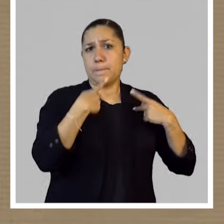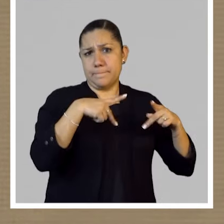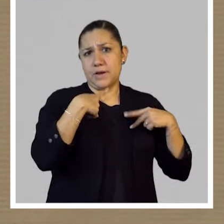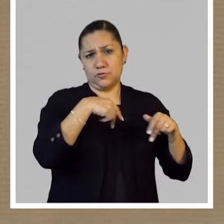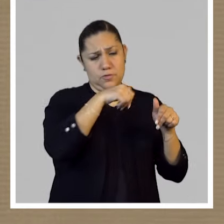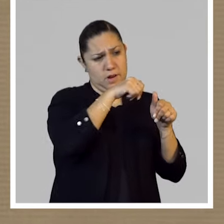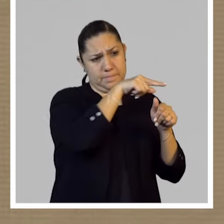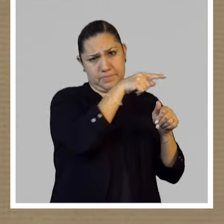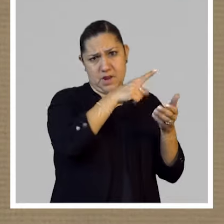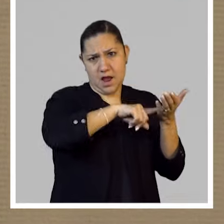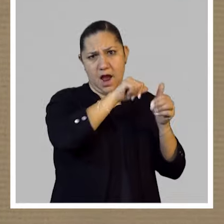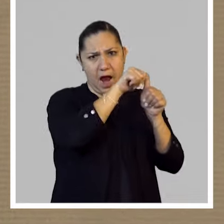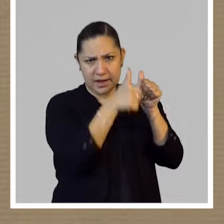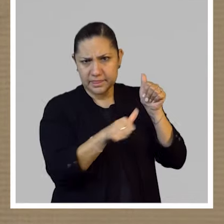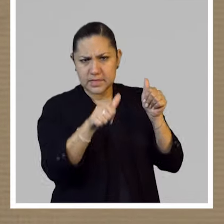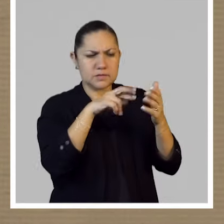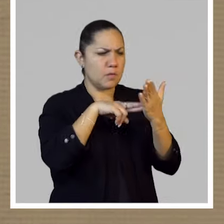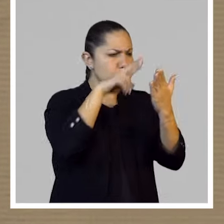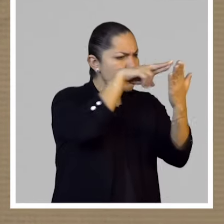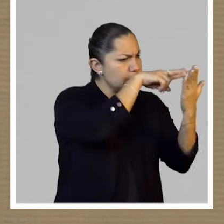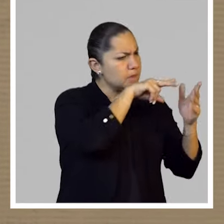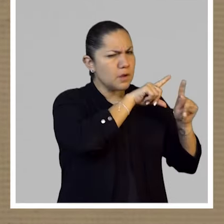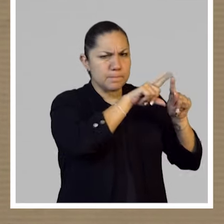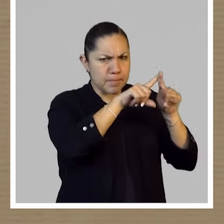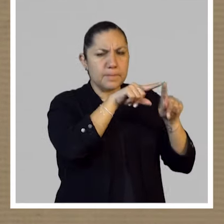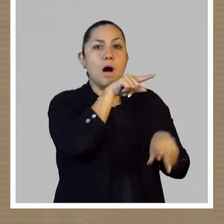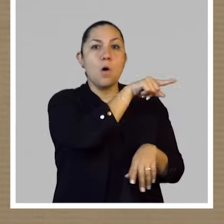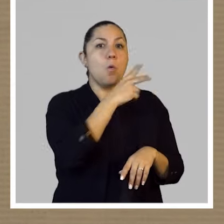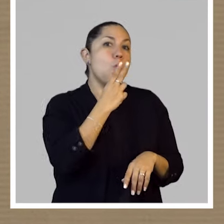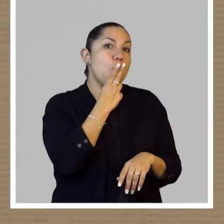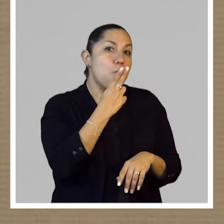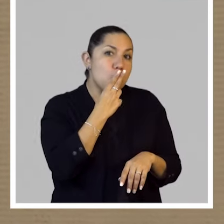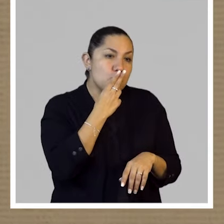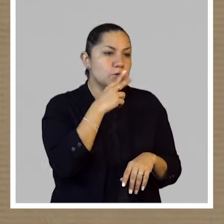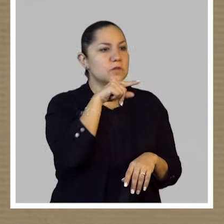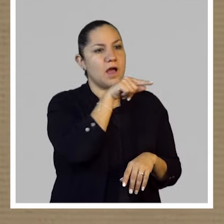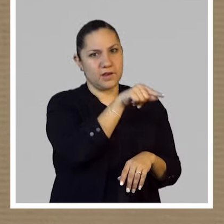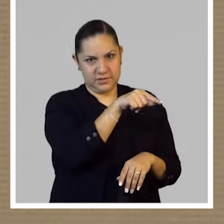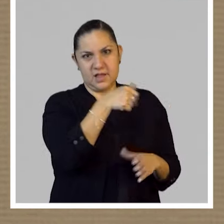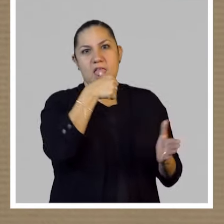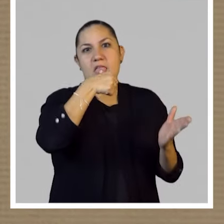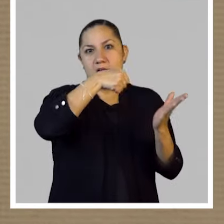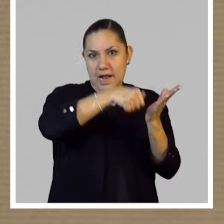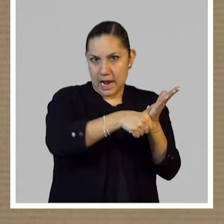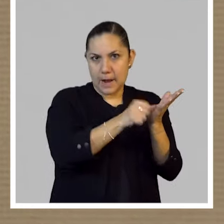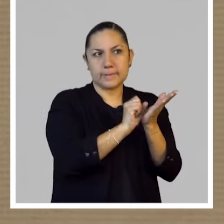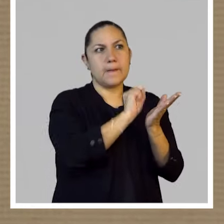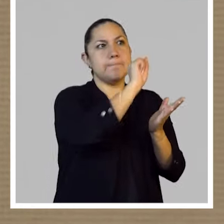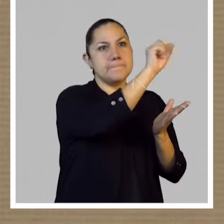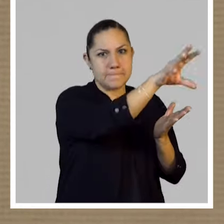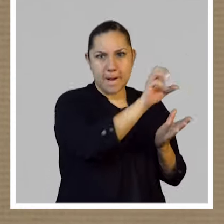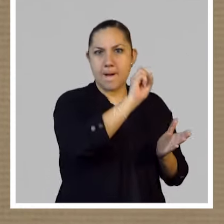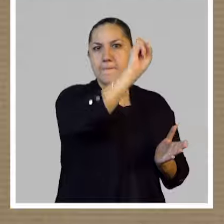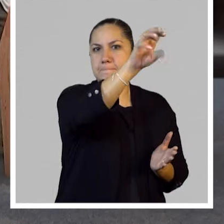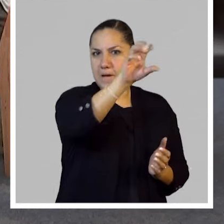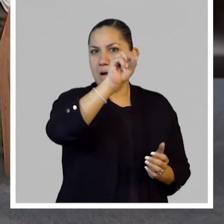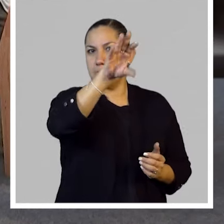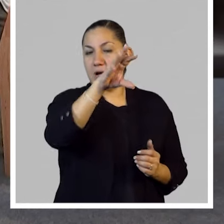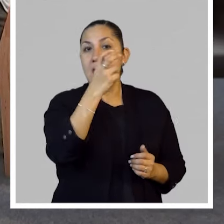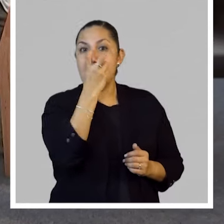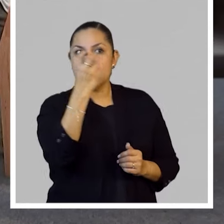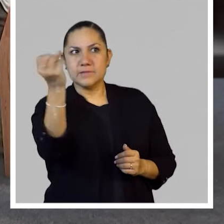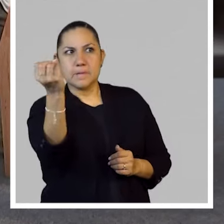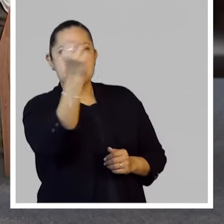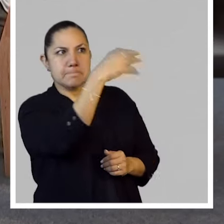obras de arte a través del sistema postal y a través de eso se empieza a